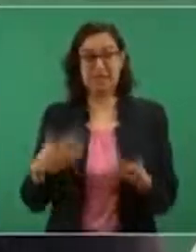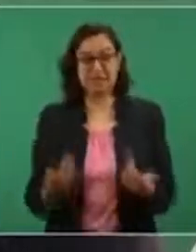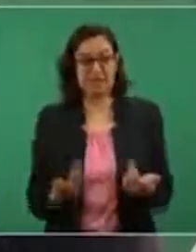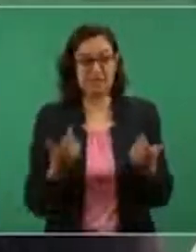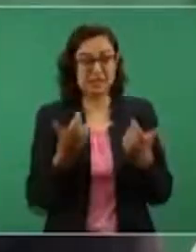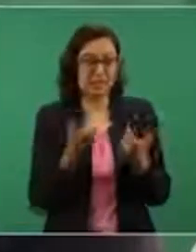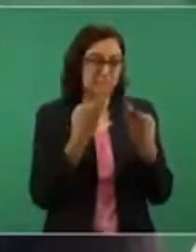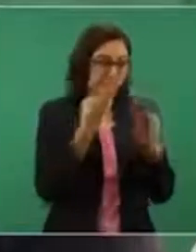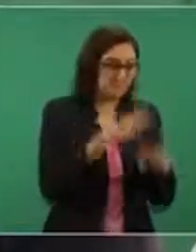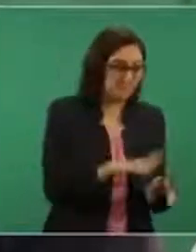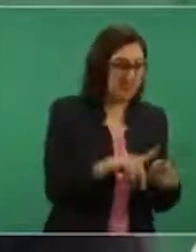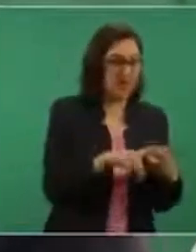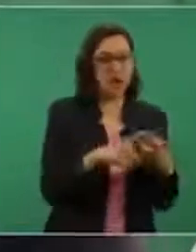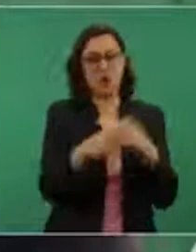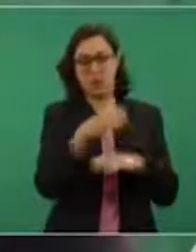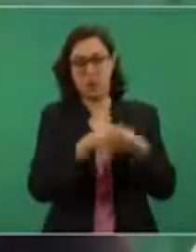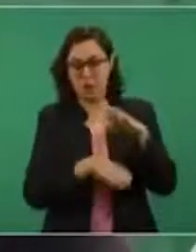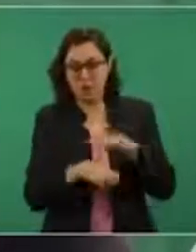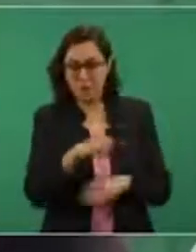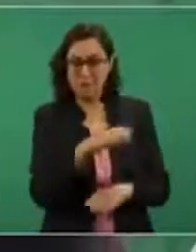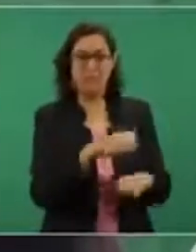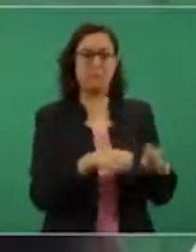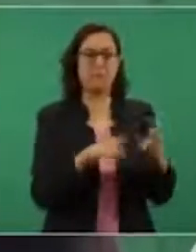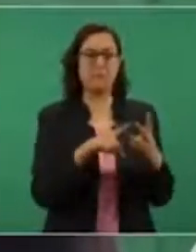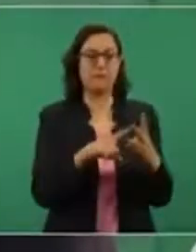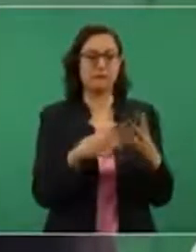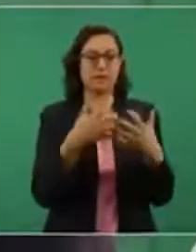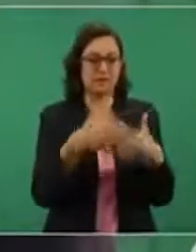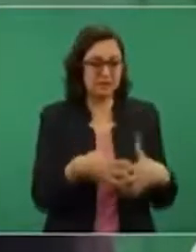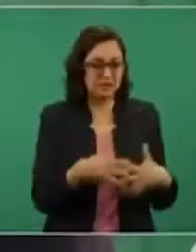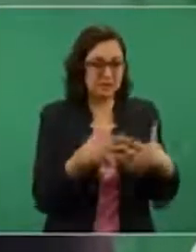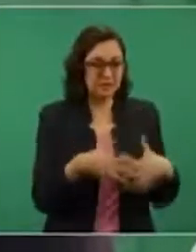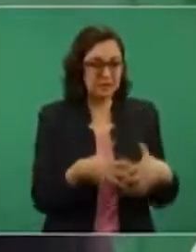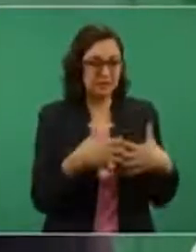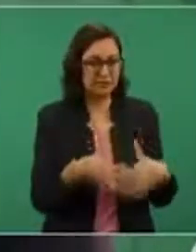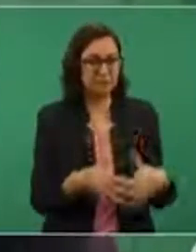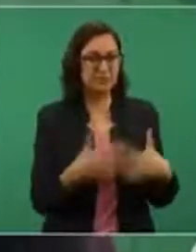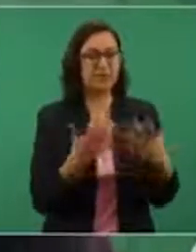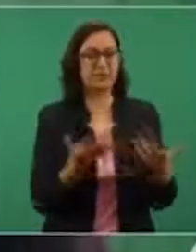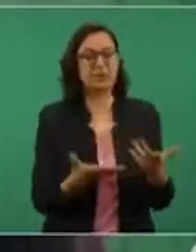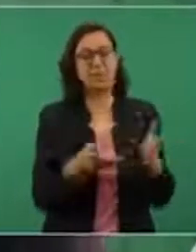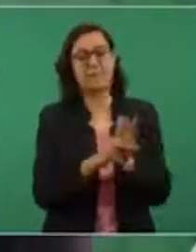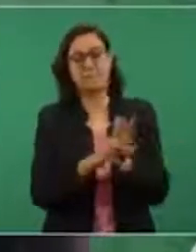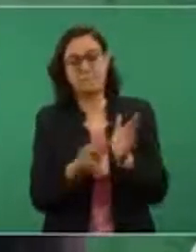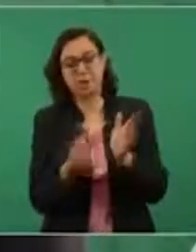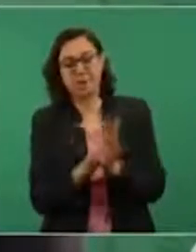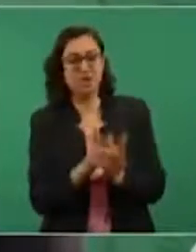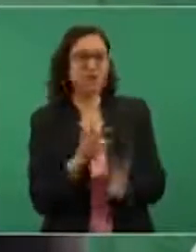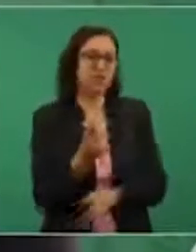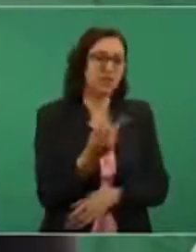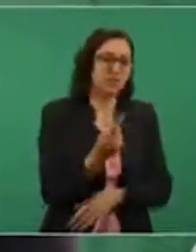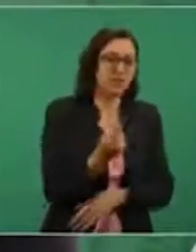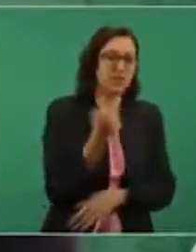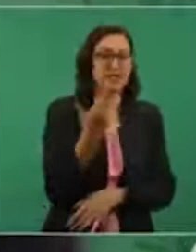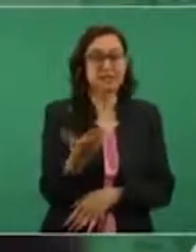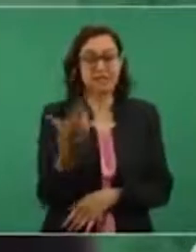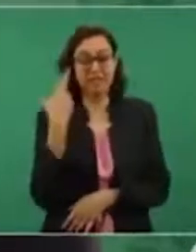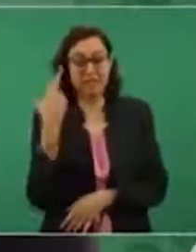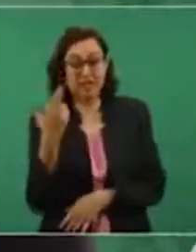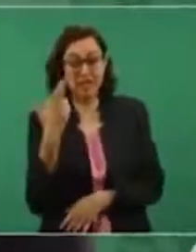financieros, con grupos empresariales, con los medios de comunicación, con los